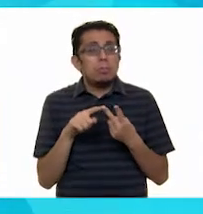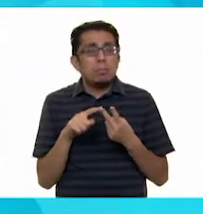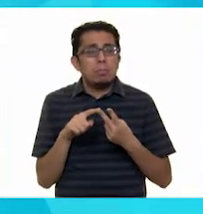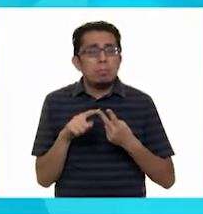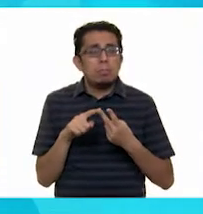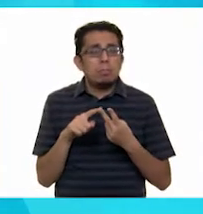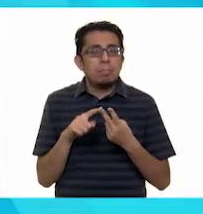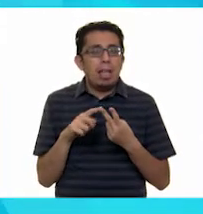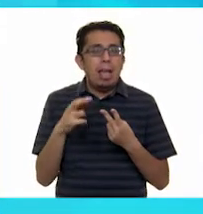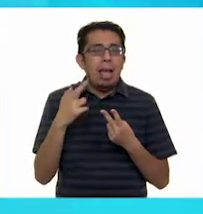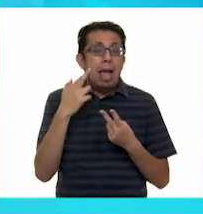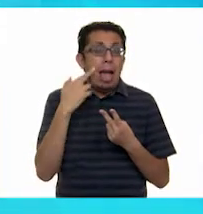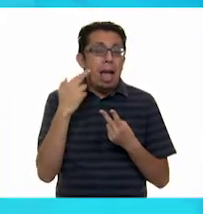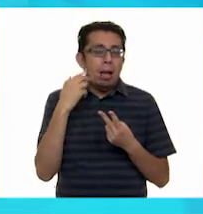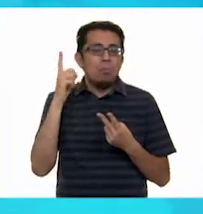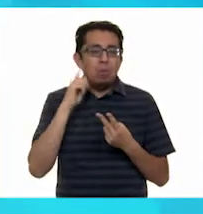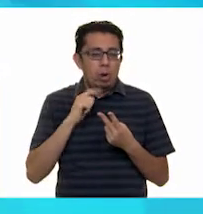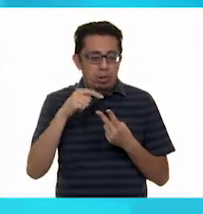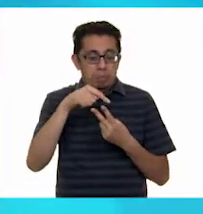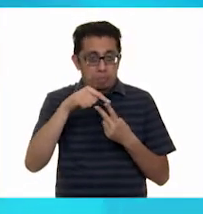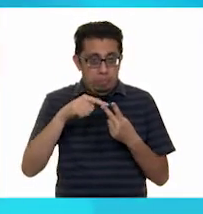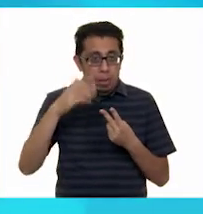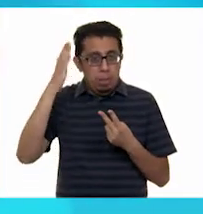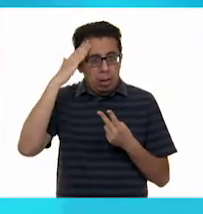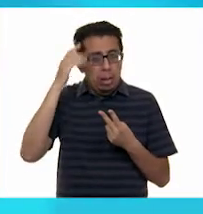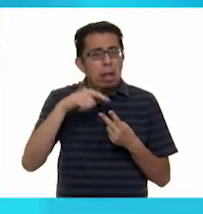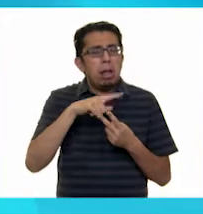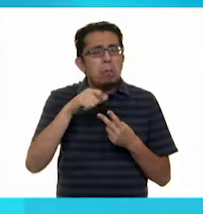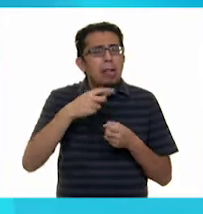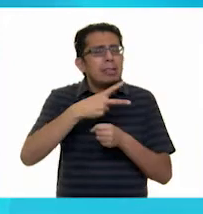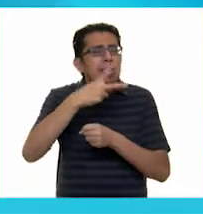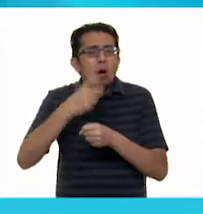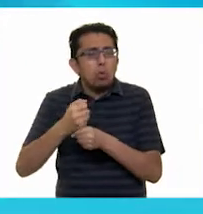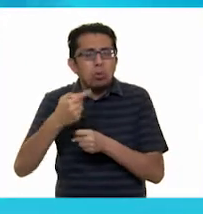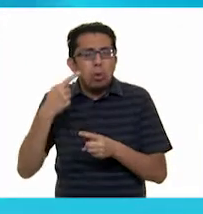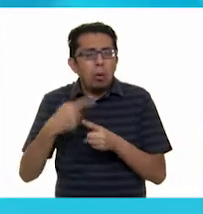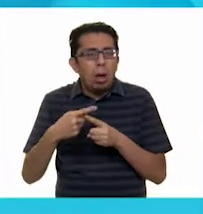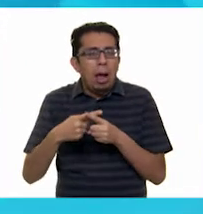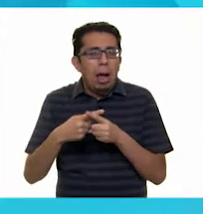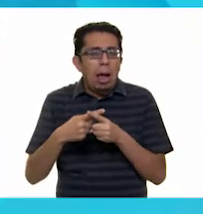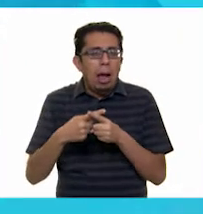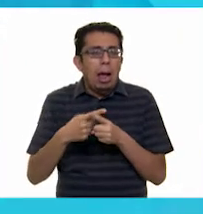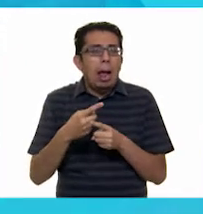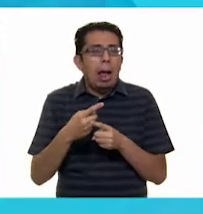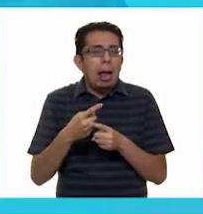Y la ratona. ¡Excelente! ¿Y los secundarios? Ajá, pues el gato y el perro.